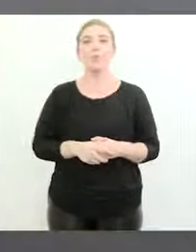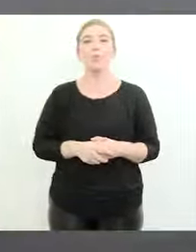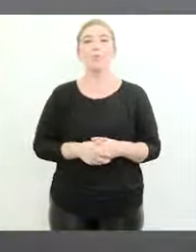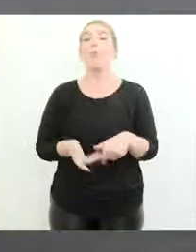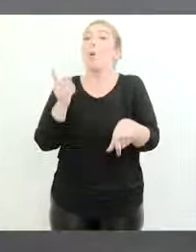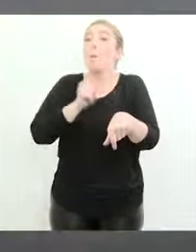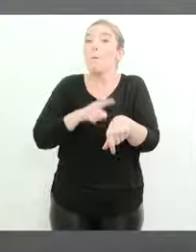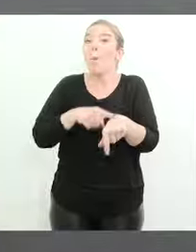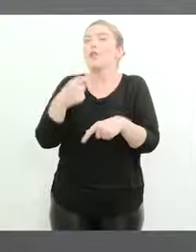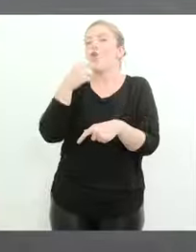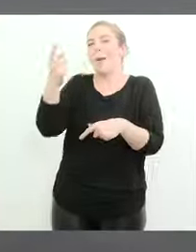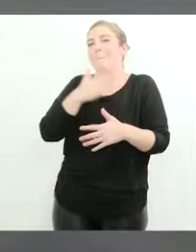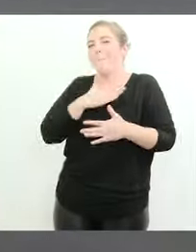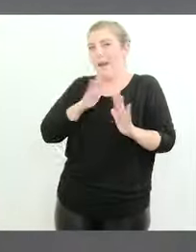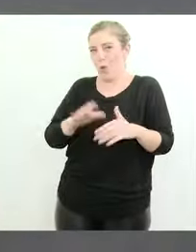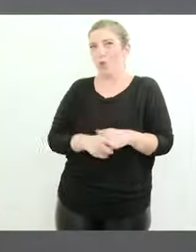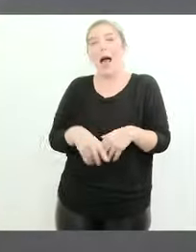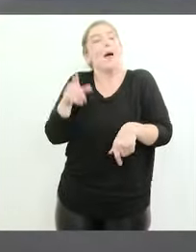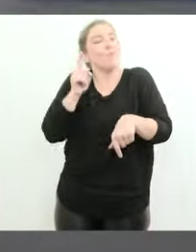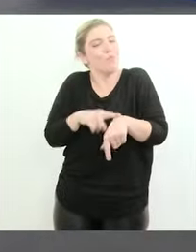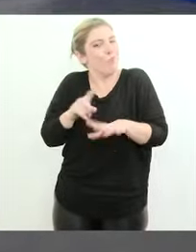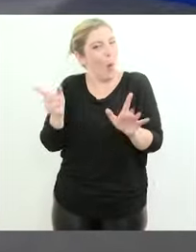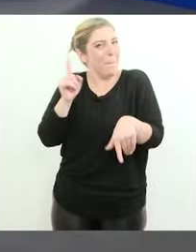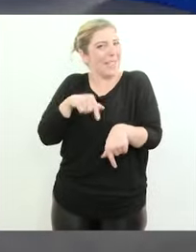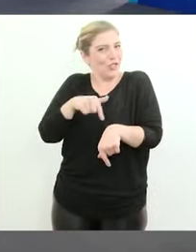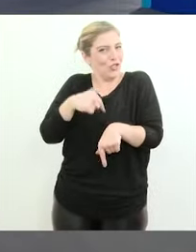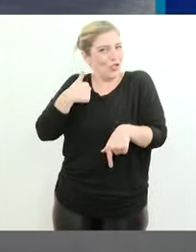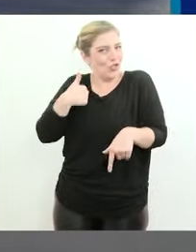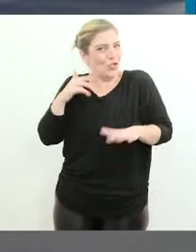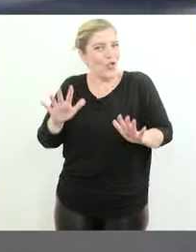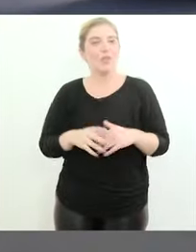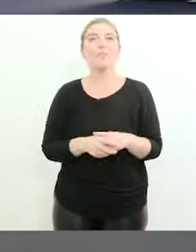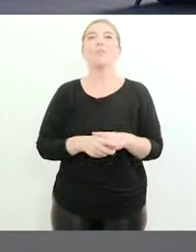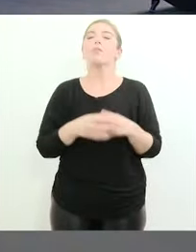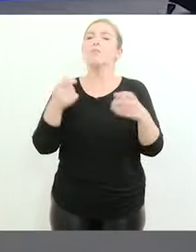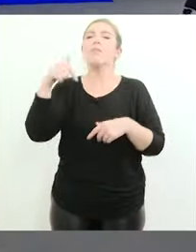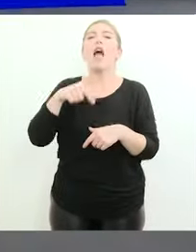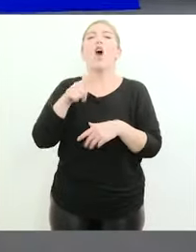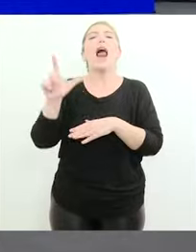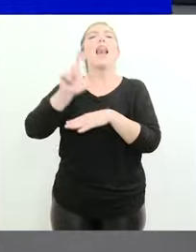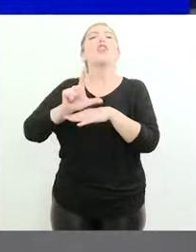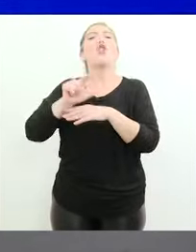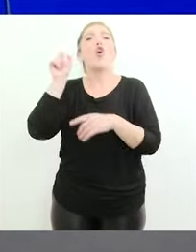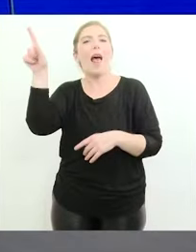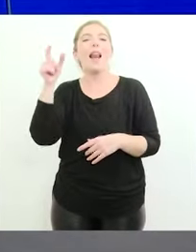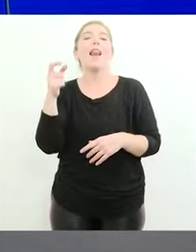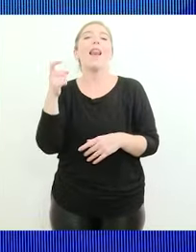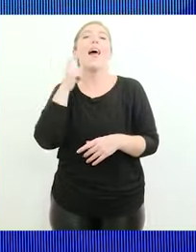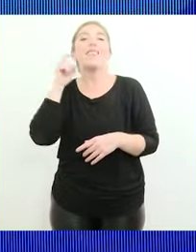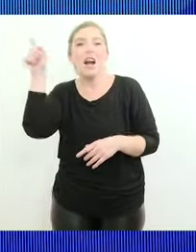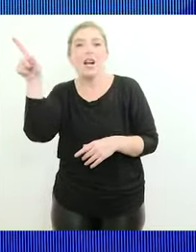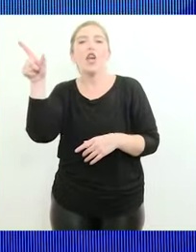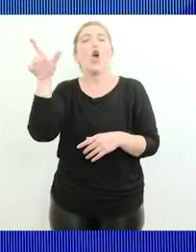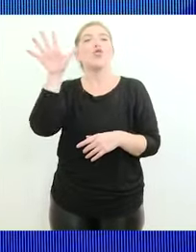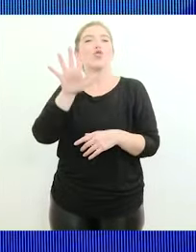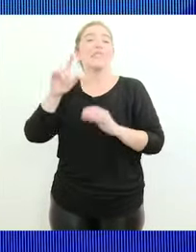Momento de realizar mi pregunta. Ha llegado a esa instancia. Bueno, lo llevo para el litoral, para Entre Ríos, para la región